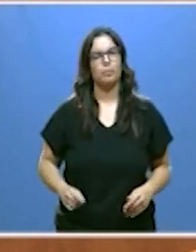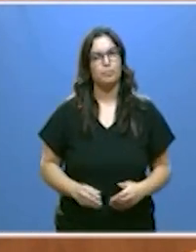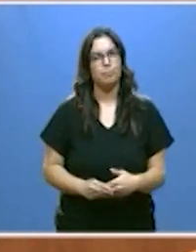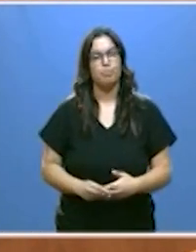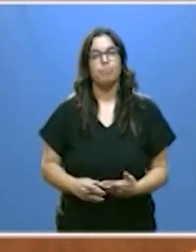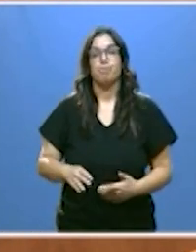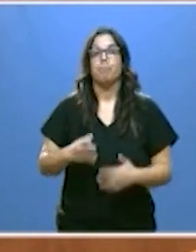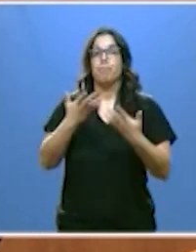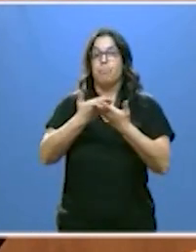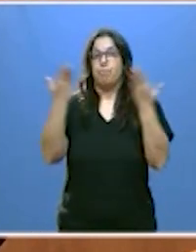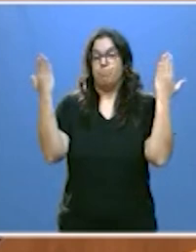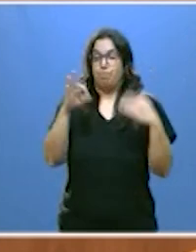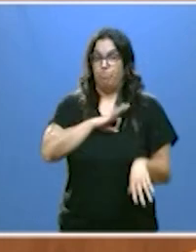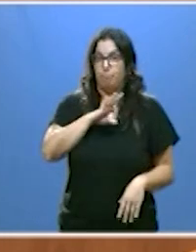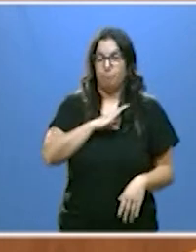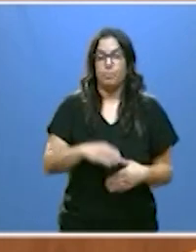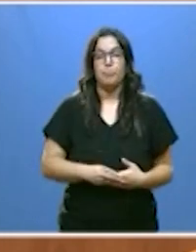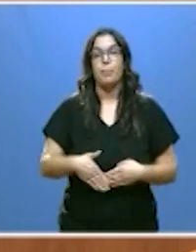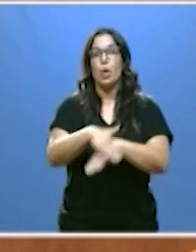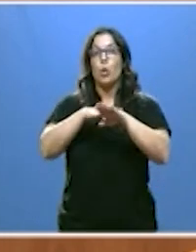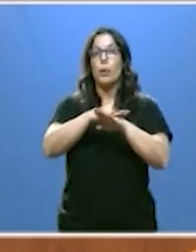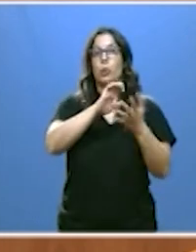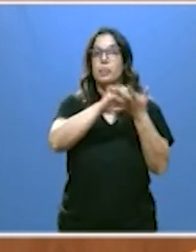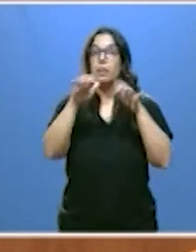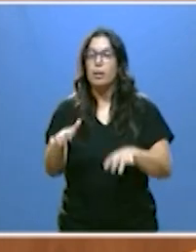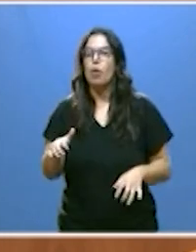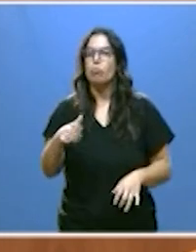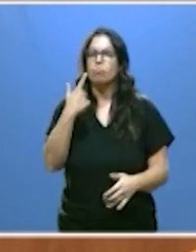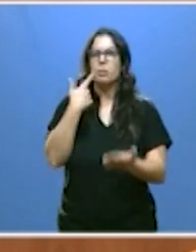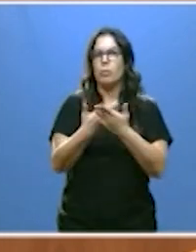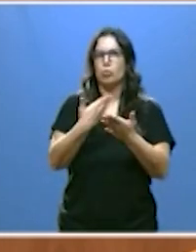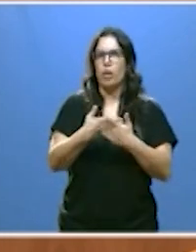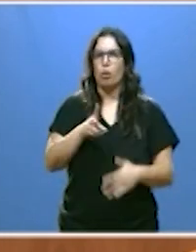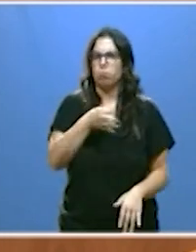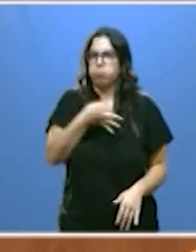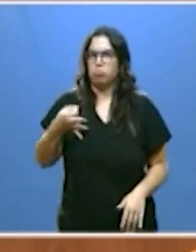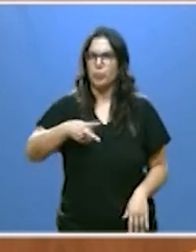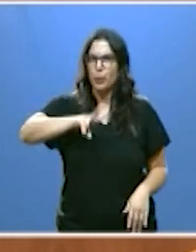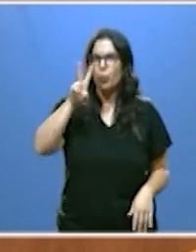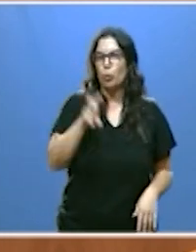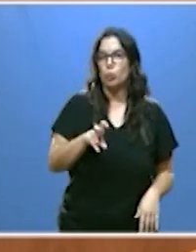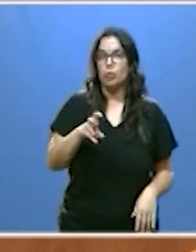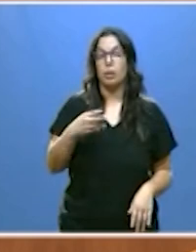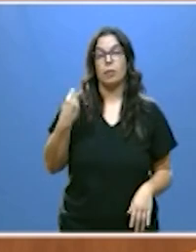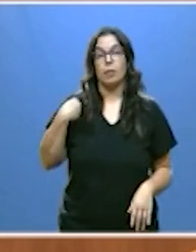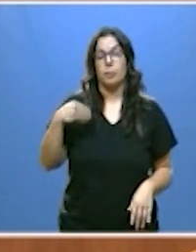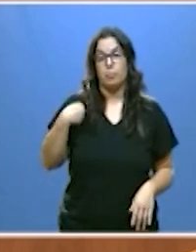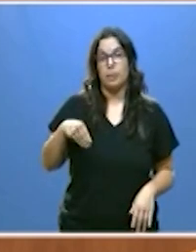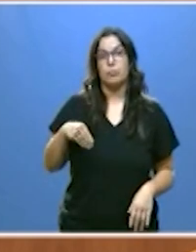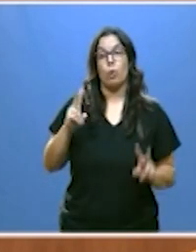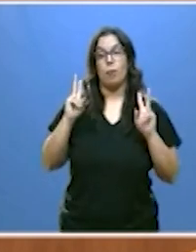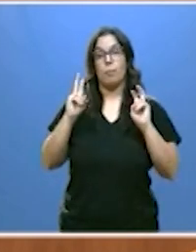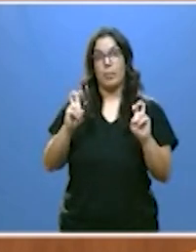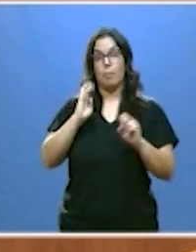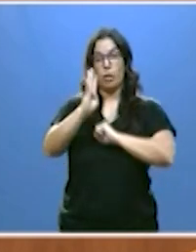señorías el gobierno de Castilla y León ha demostrado que es útil y eficaz algo que pedía al comenzar